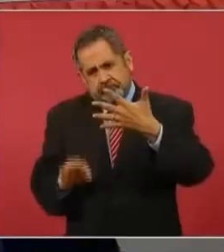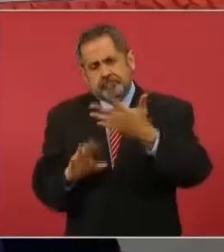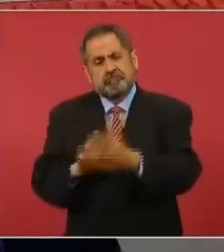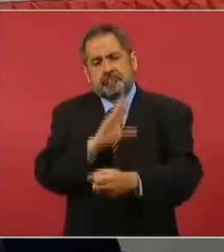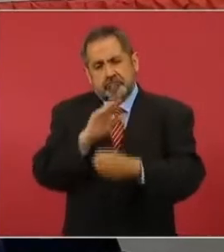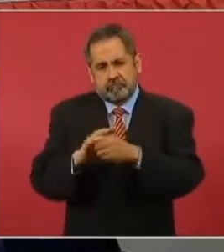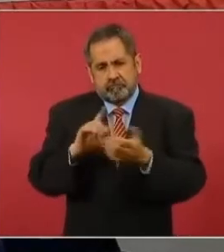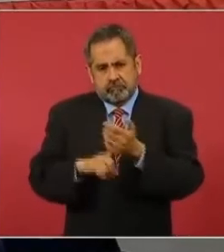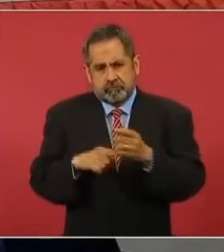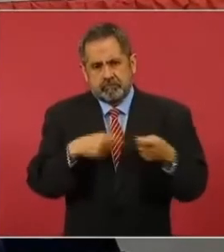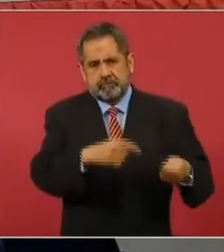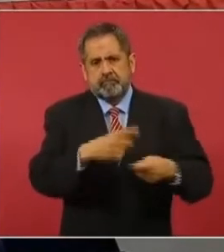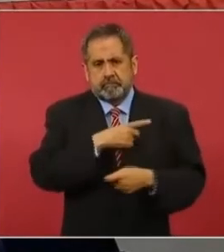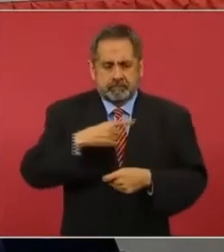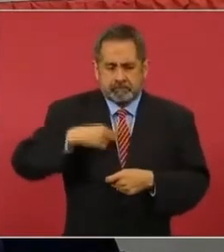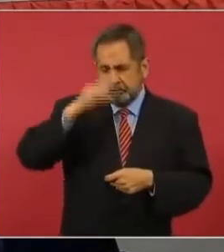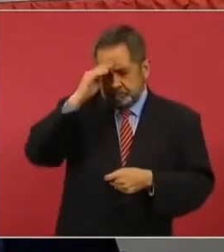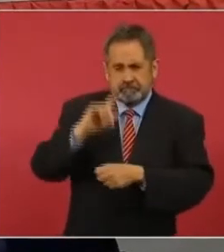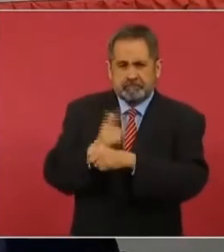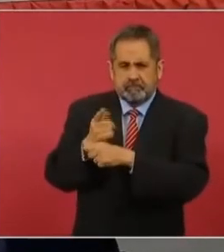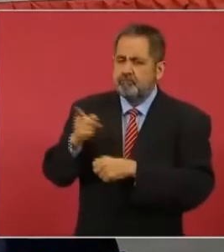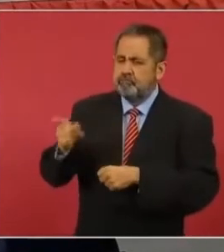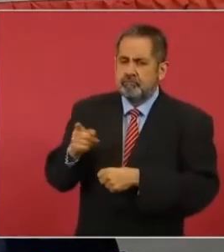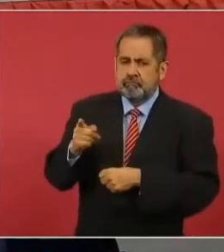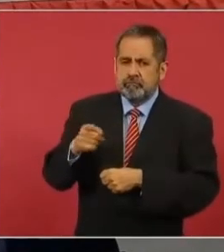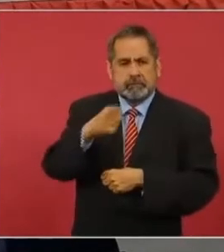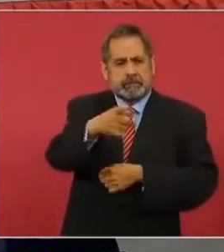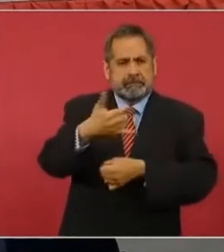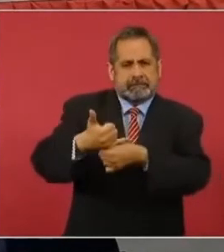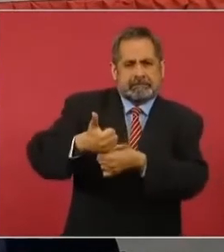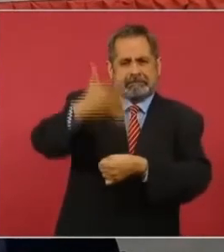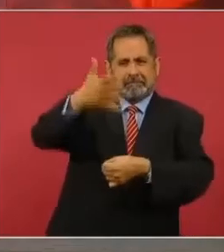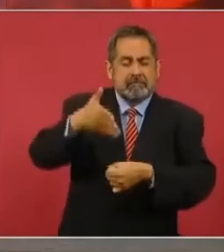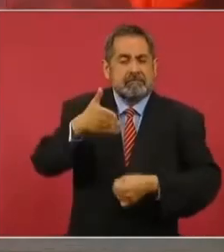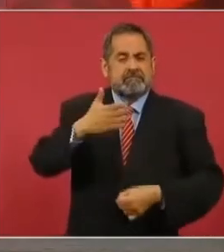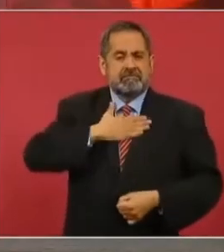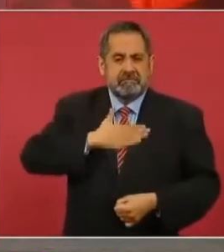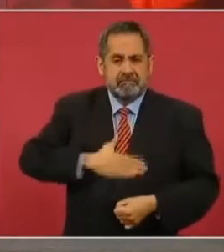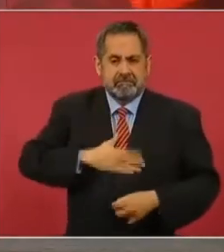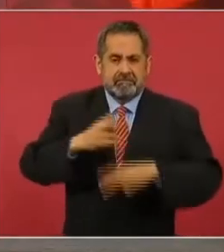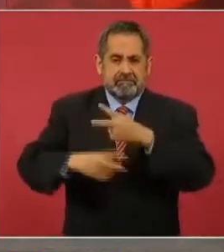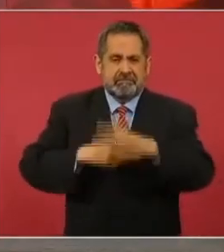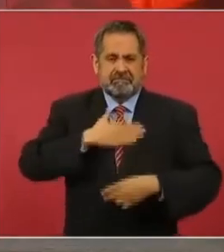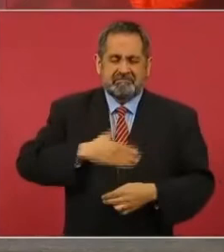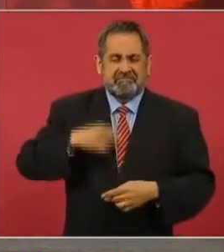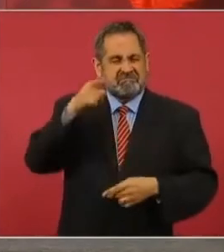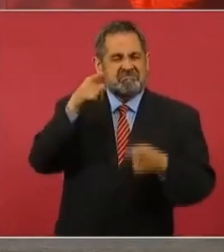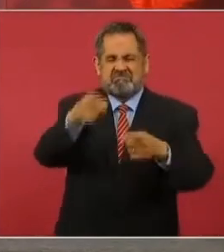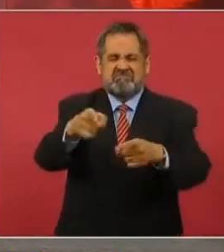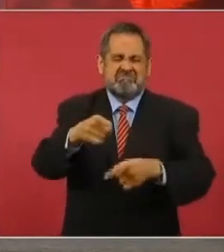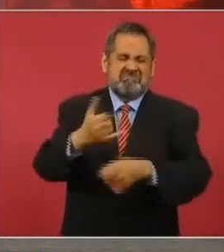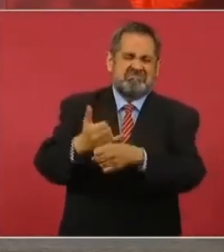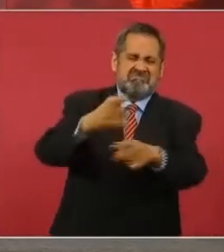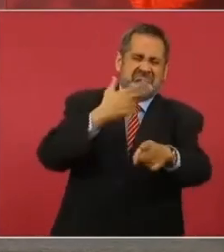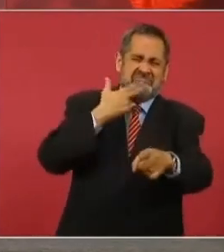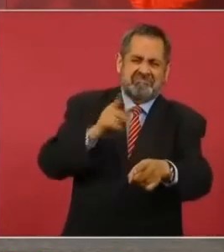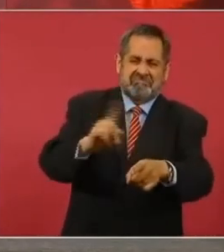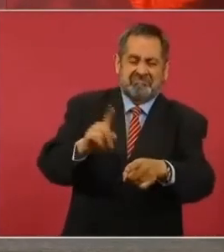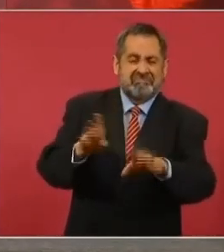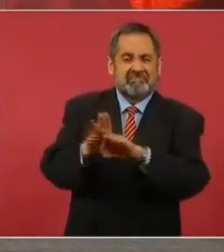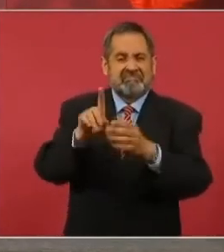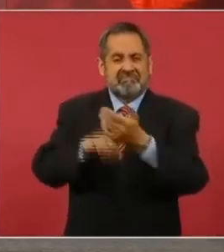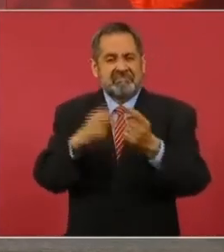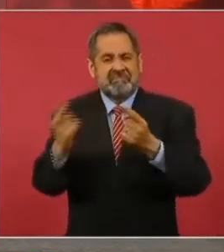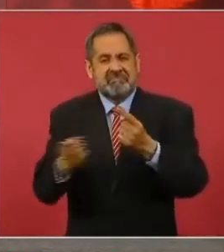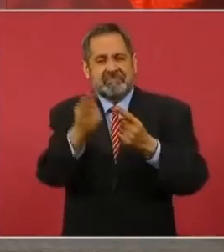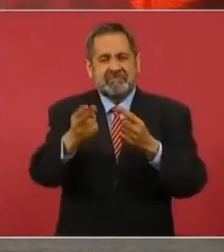y consideramos licenciada que usted ha sido un estorbo para la justicia consideramos desde el momento en que usted